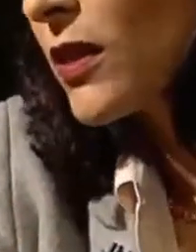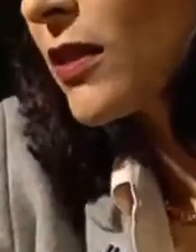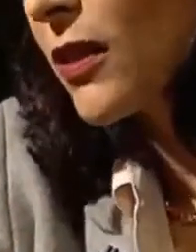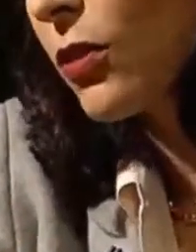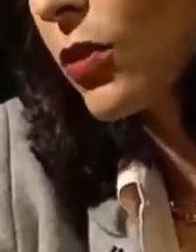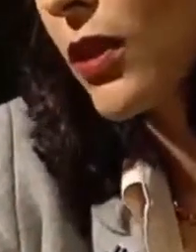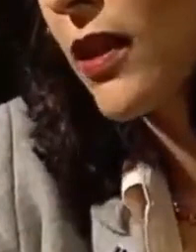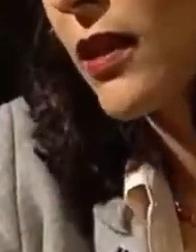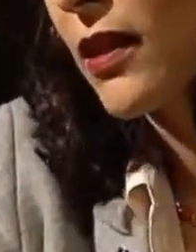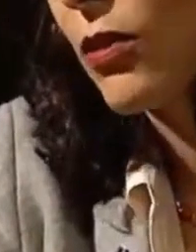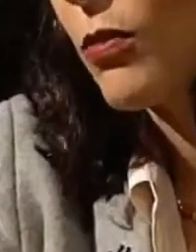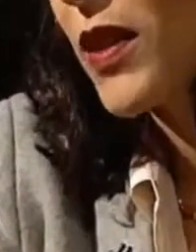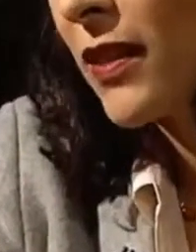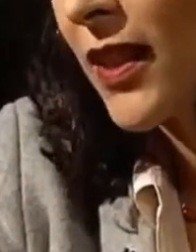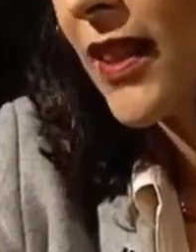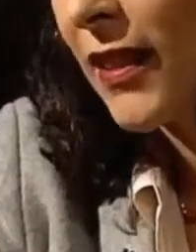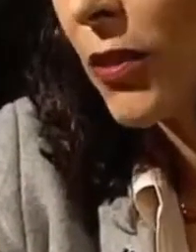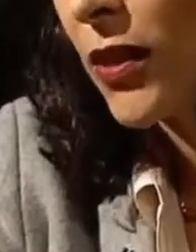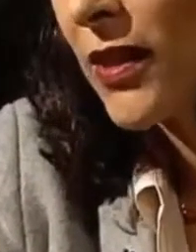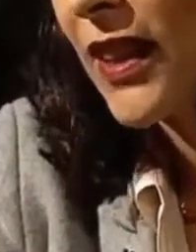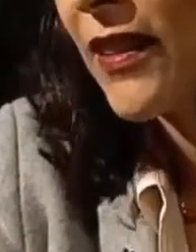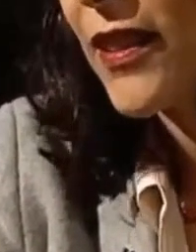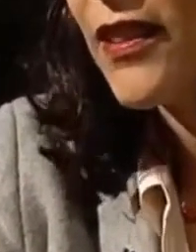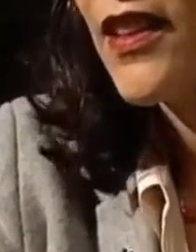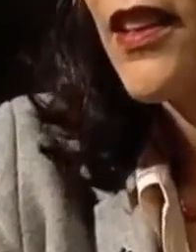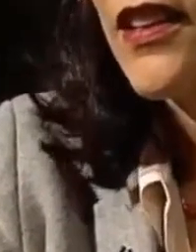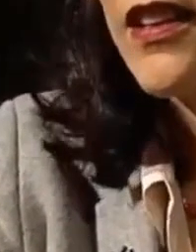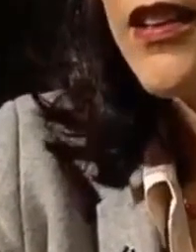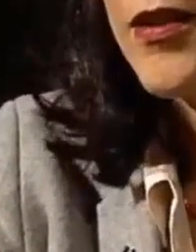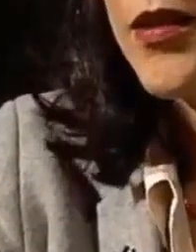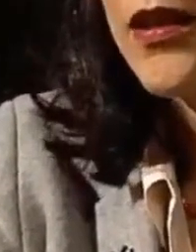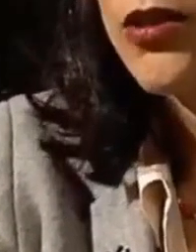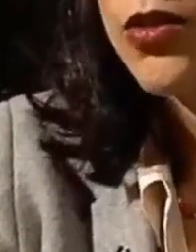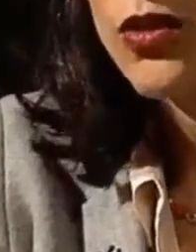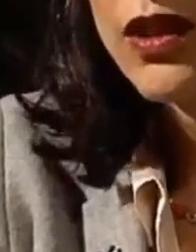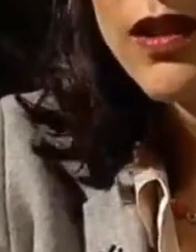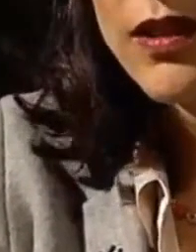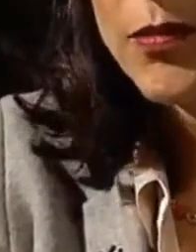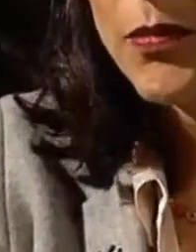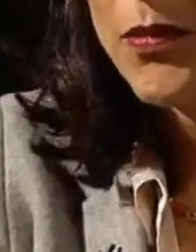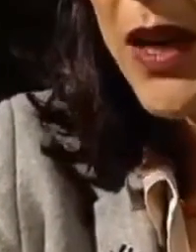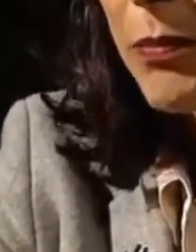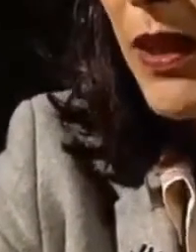Es que es increíble lo que dice el presidente. Es increíble.